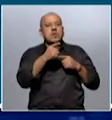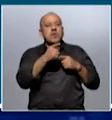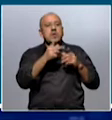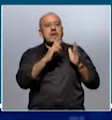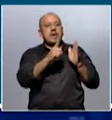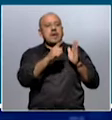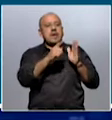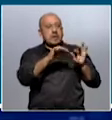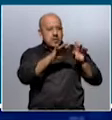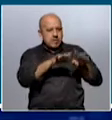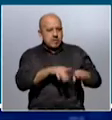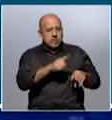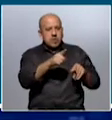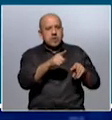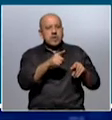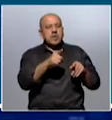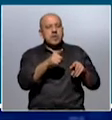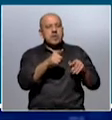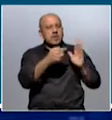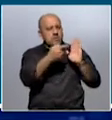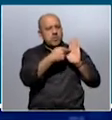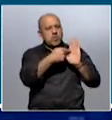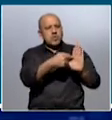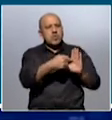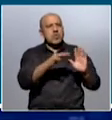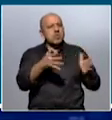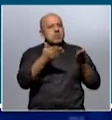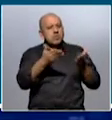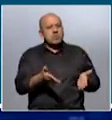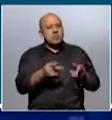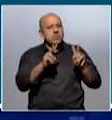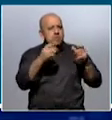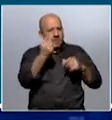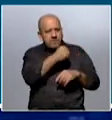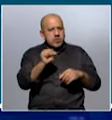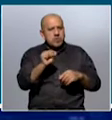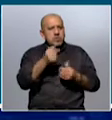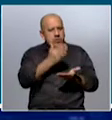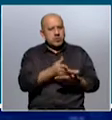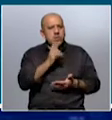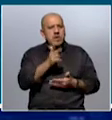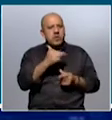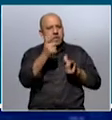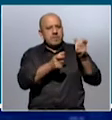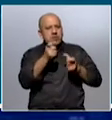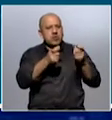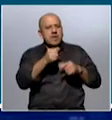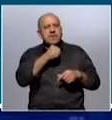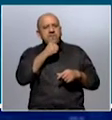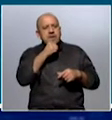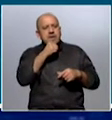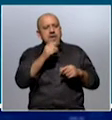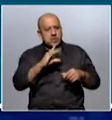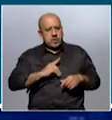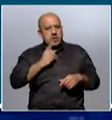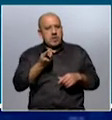que esta perspectiva, textualmente, ha justificado una serie de violaciones a los derechos humanos de las personas viejas, incluyendo su